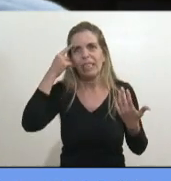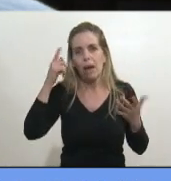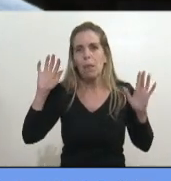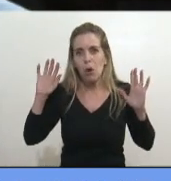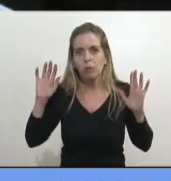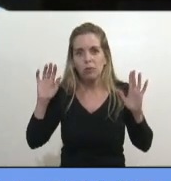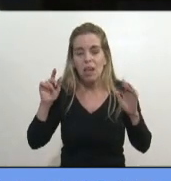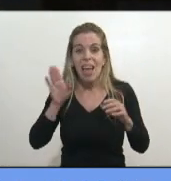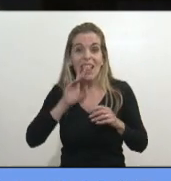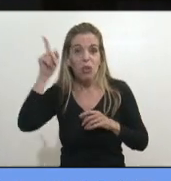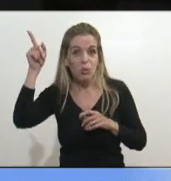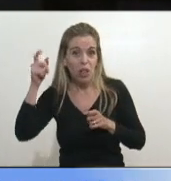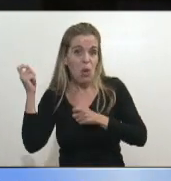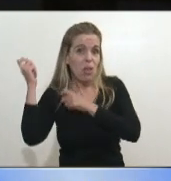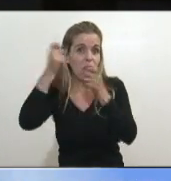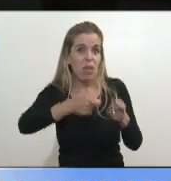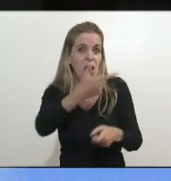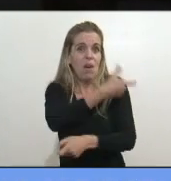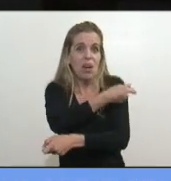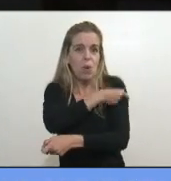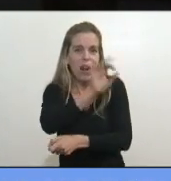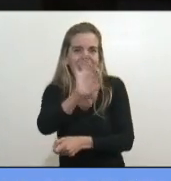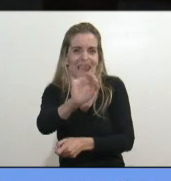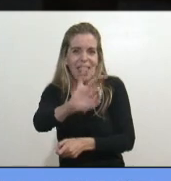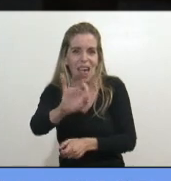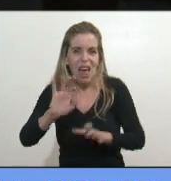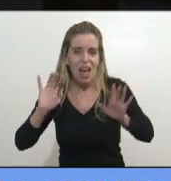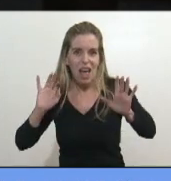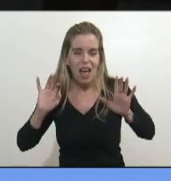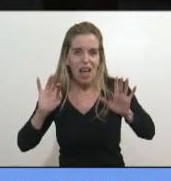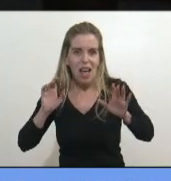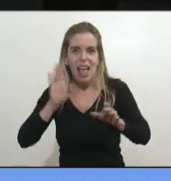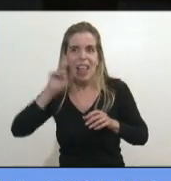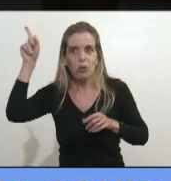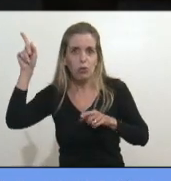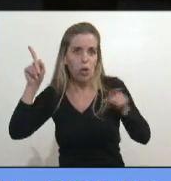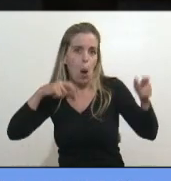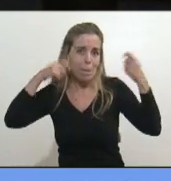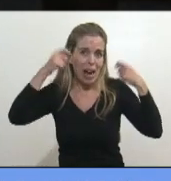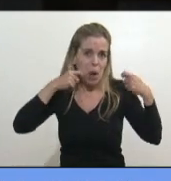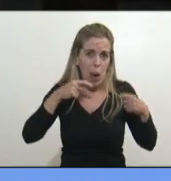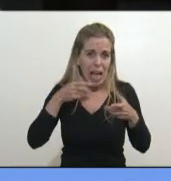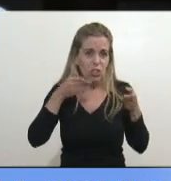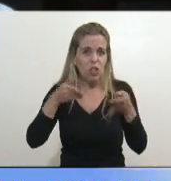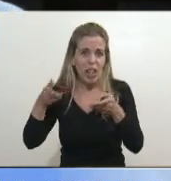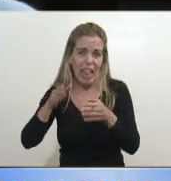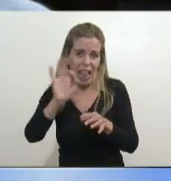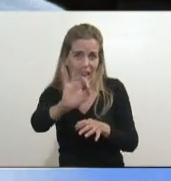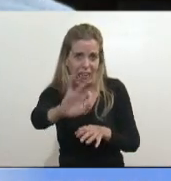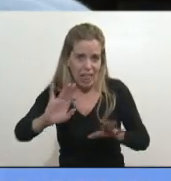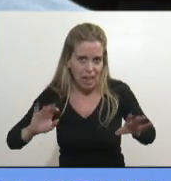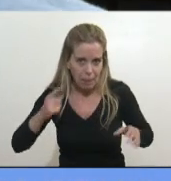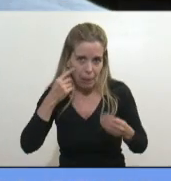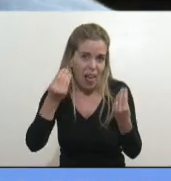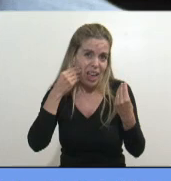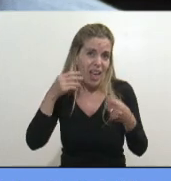No le mandó una sola vacuna a su aliado principal de Latinoamérica. Qué solidaridad, Hacete, amigo, esto es que es bravo. ¿Para